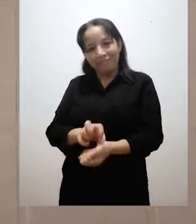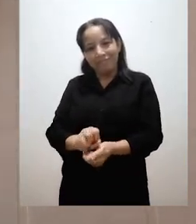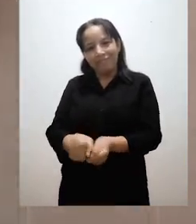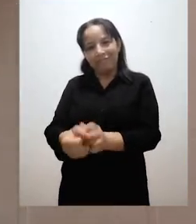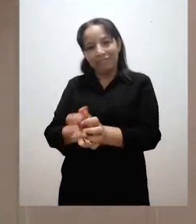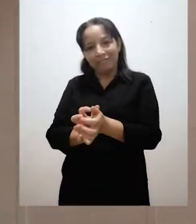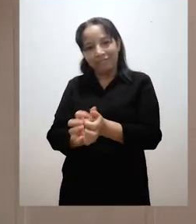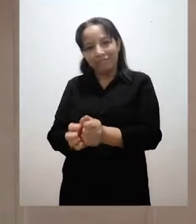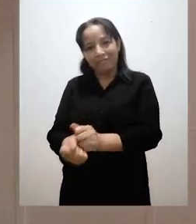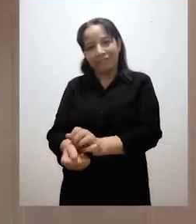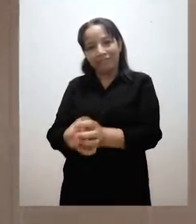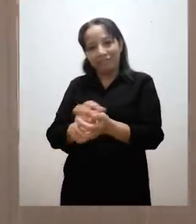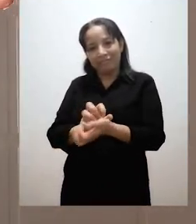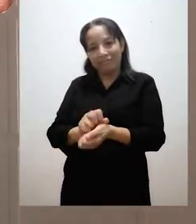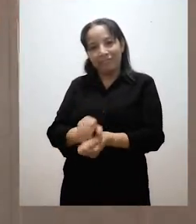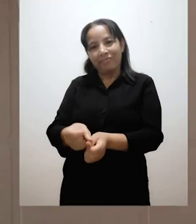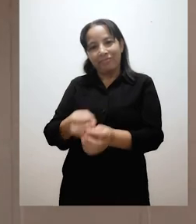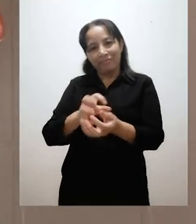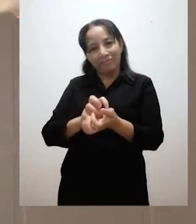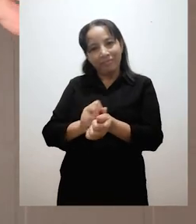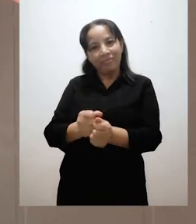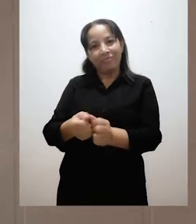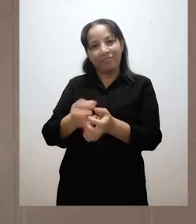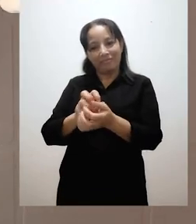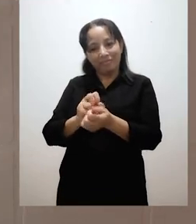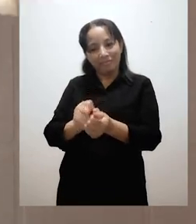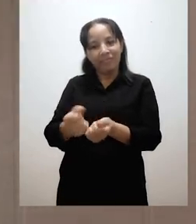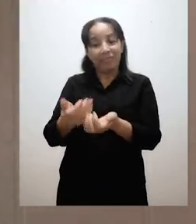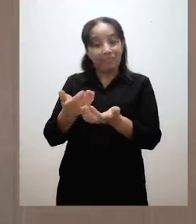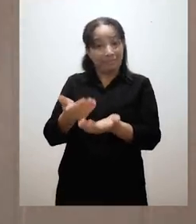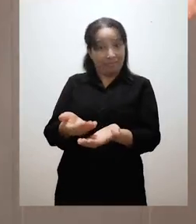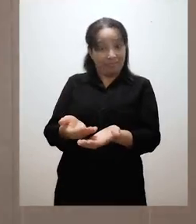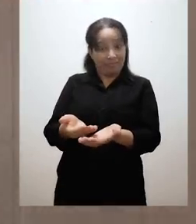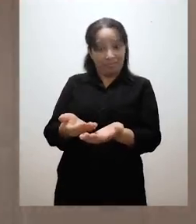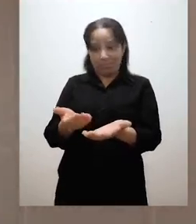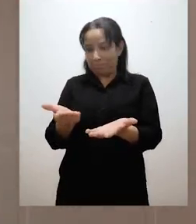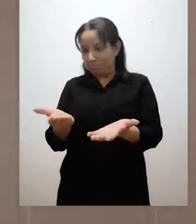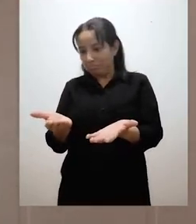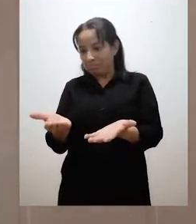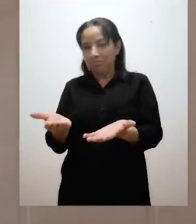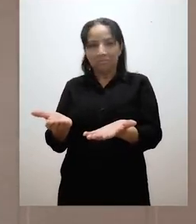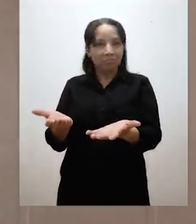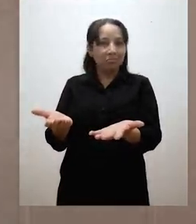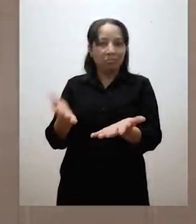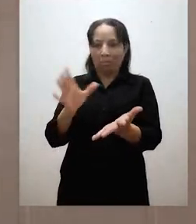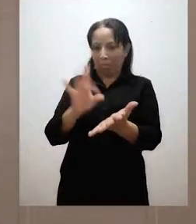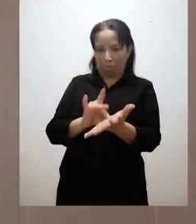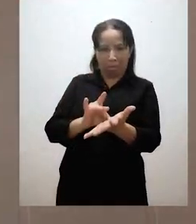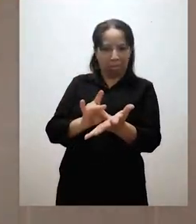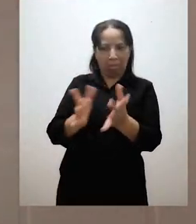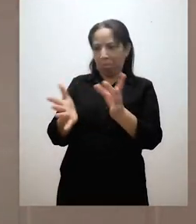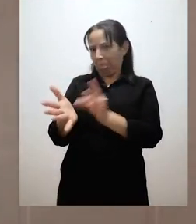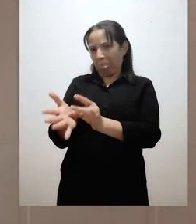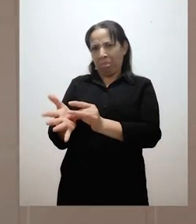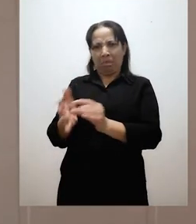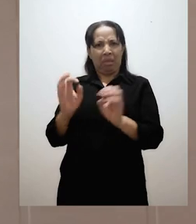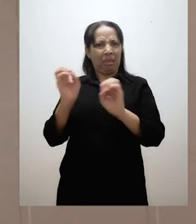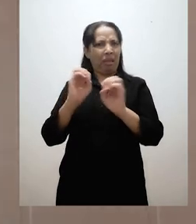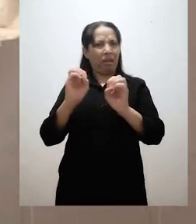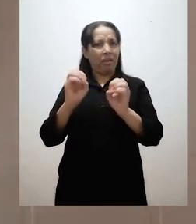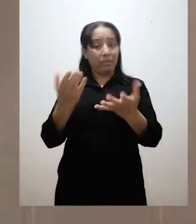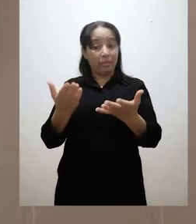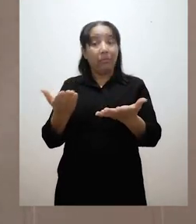Cuando miremos que la masa ya no se nos pegue en nuestras manos, eso quiere decir que está